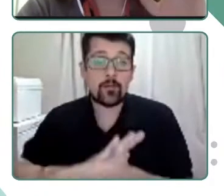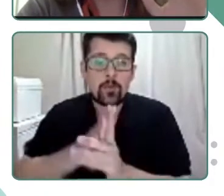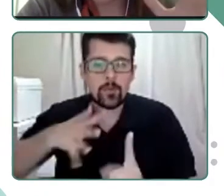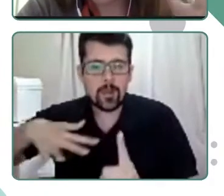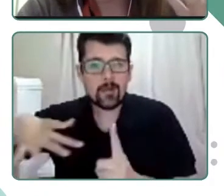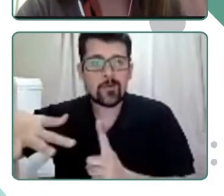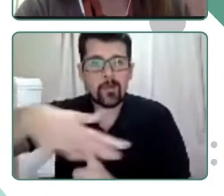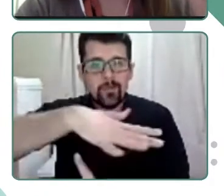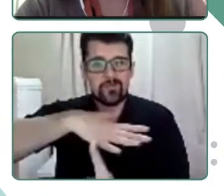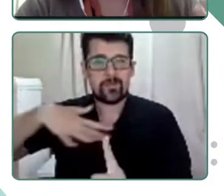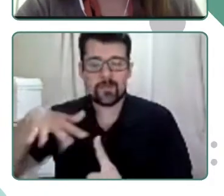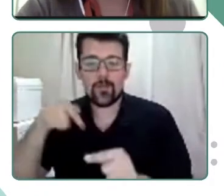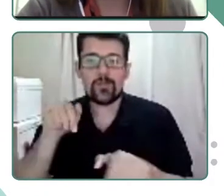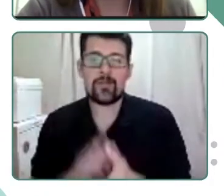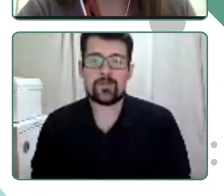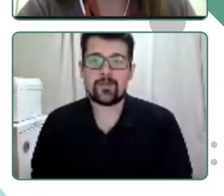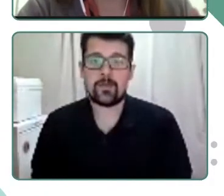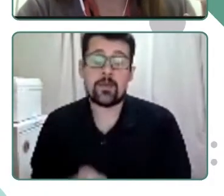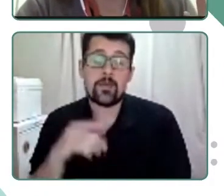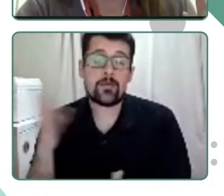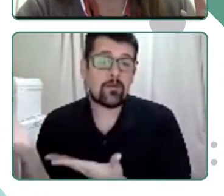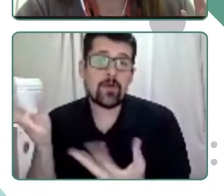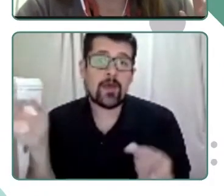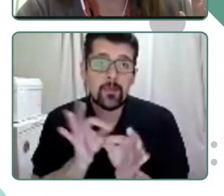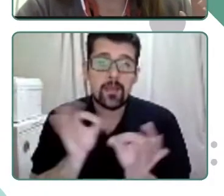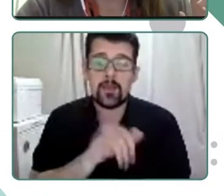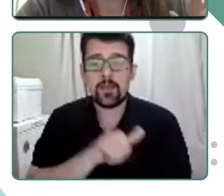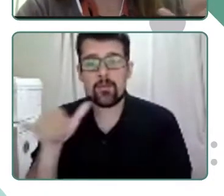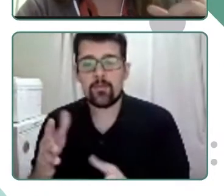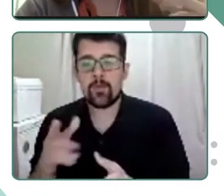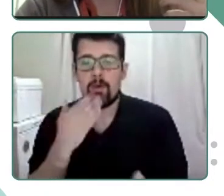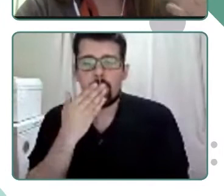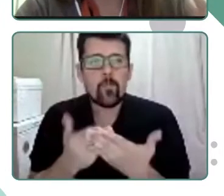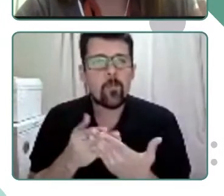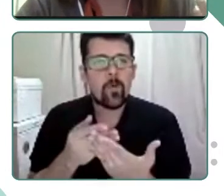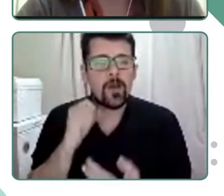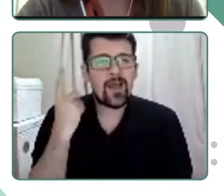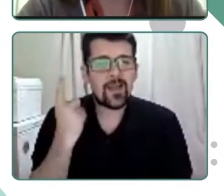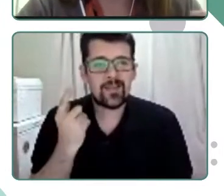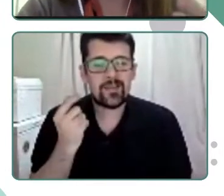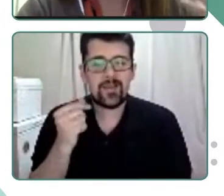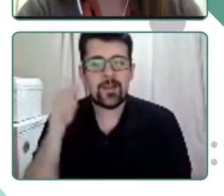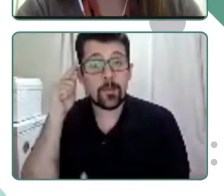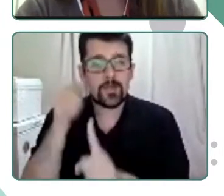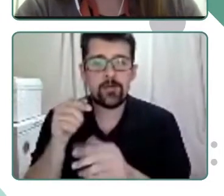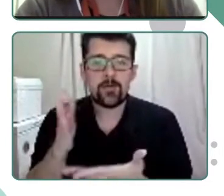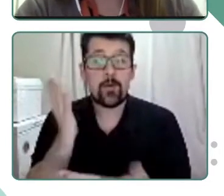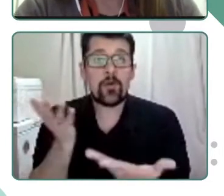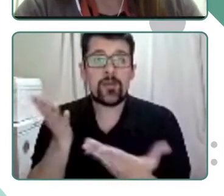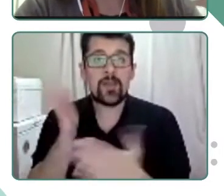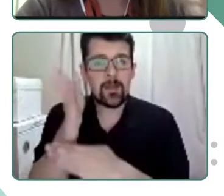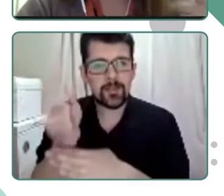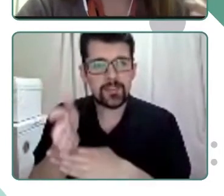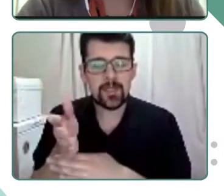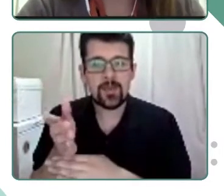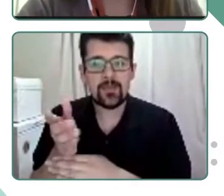Ahí Polet va a explicar los desafíos que ha implicado este tránsito desde la presencialidad a la virtualidad,